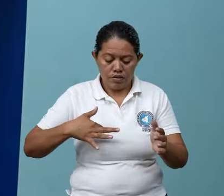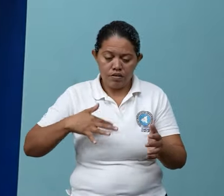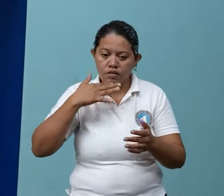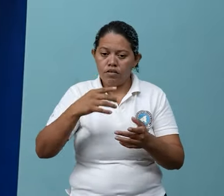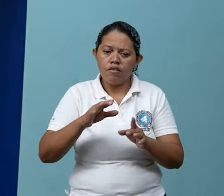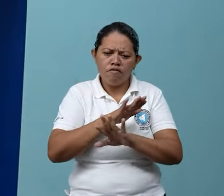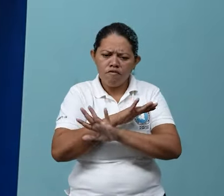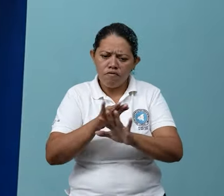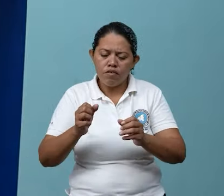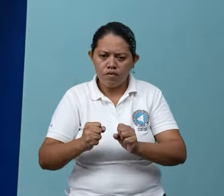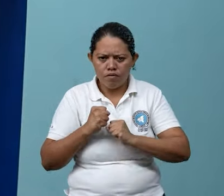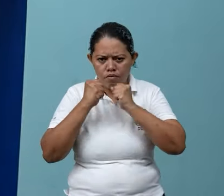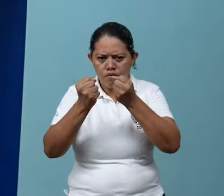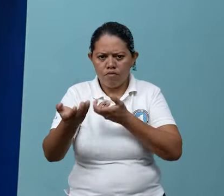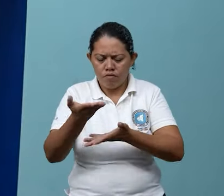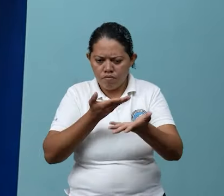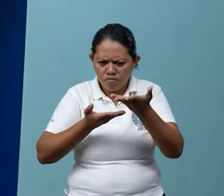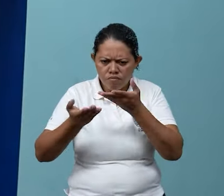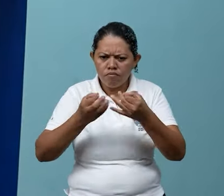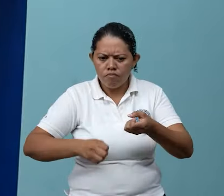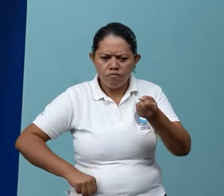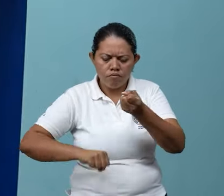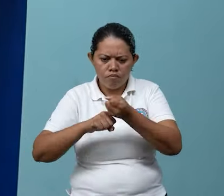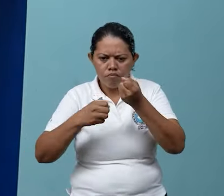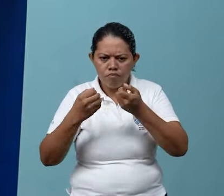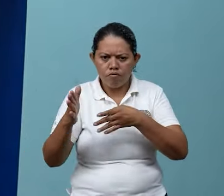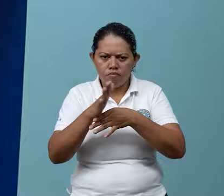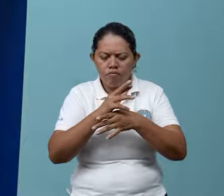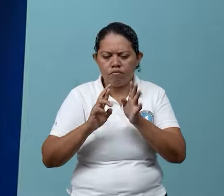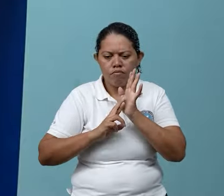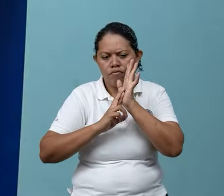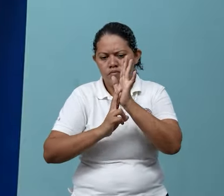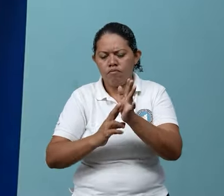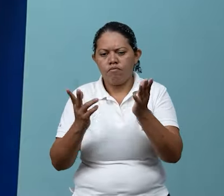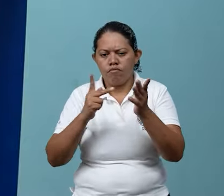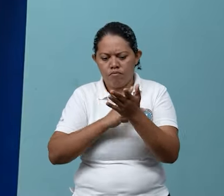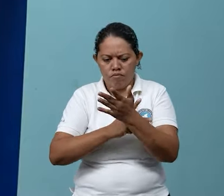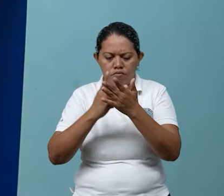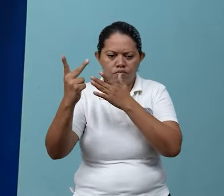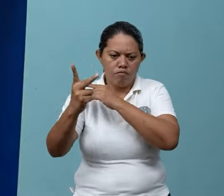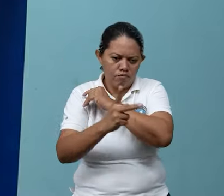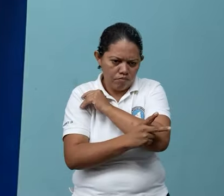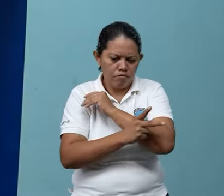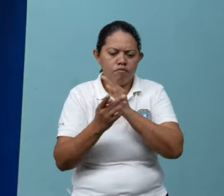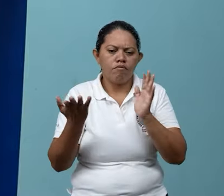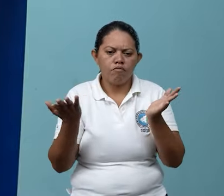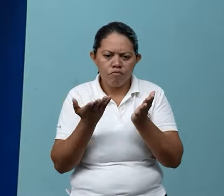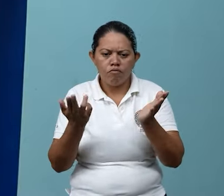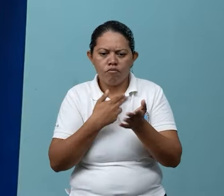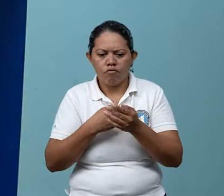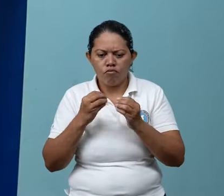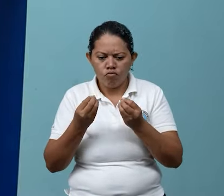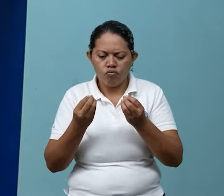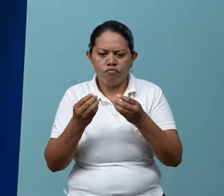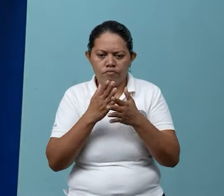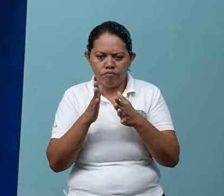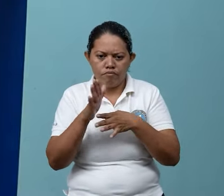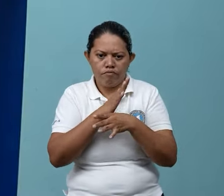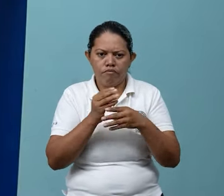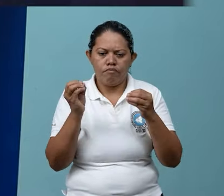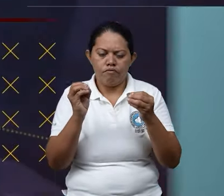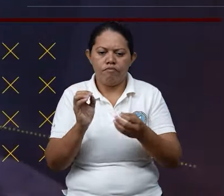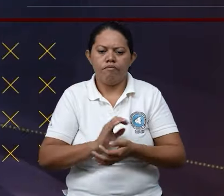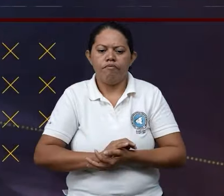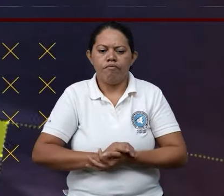con el fin de fortalecer los mecanismos y capacidad de respuesta del país ante situaciones multiamenazas.